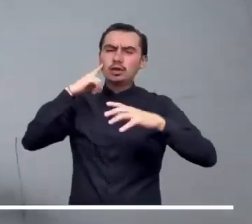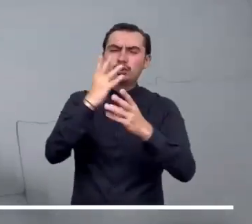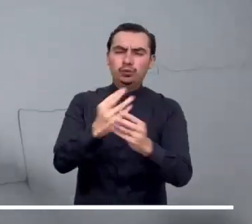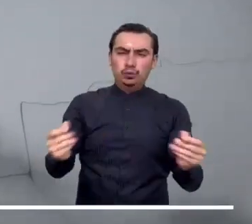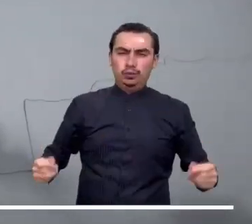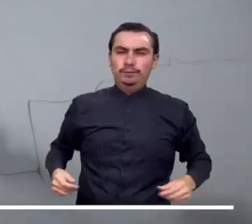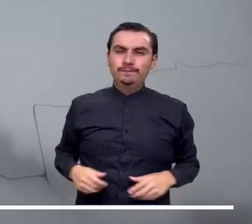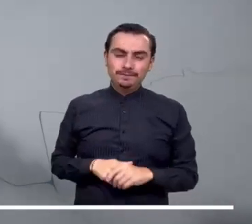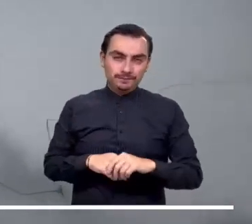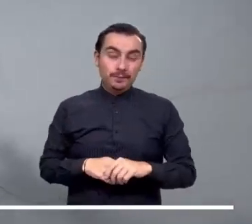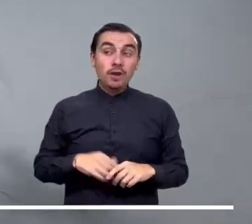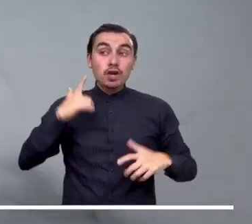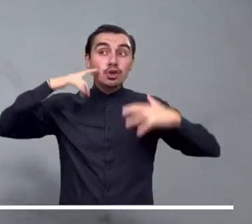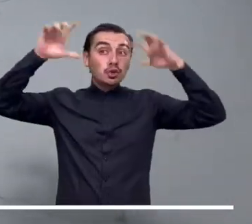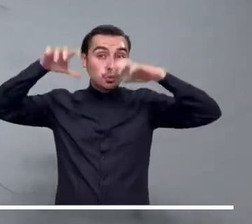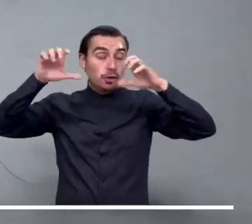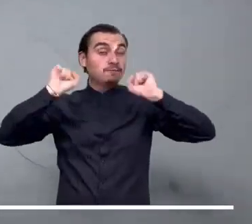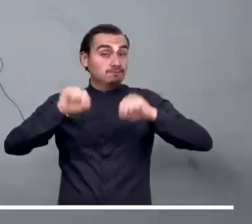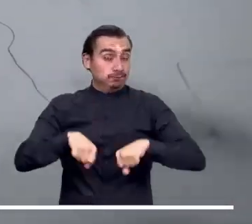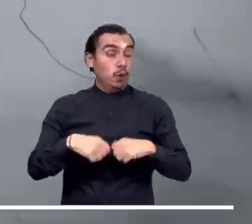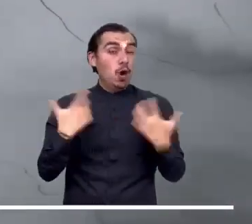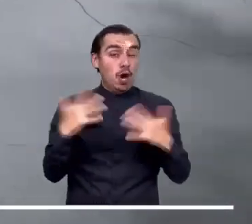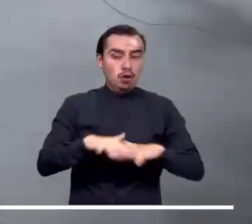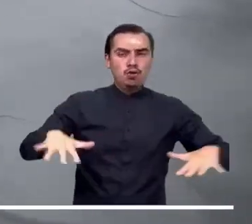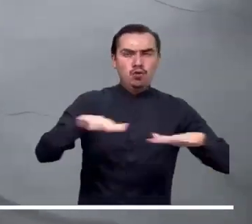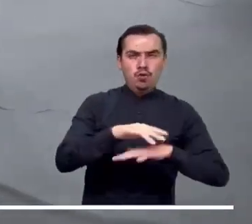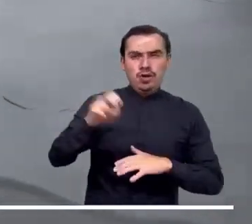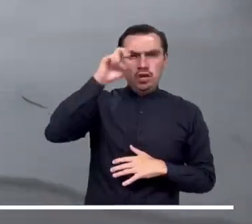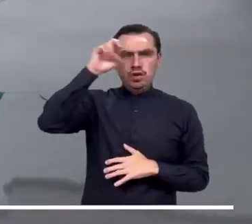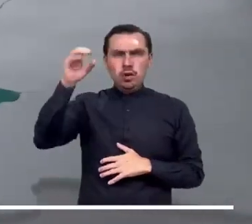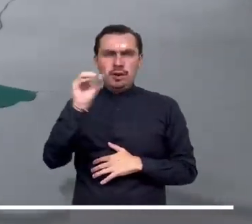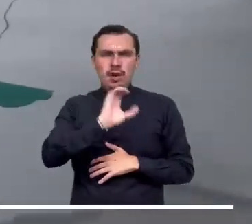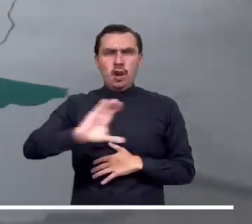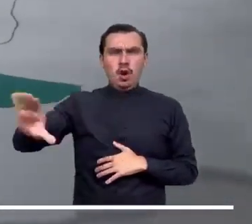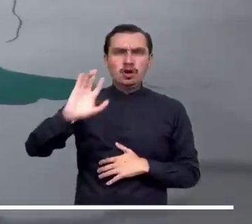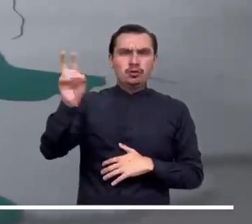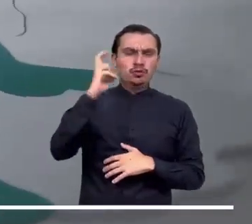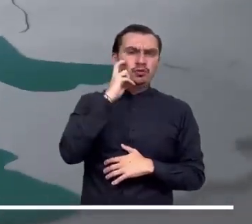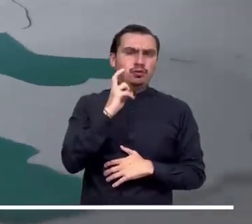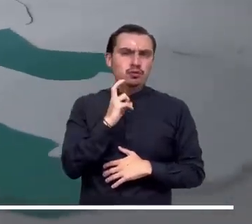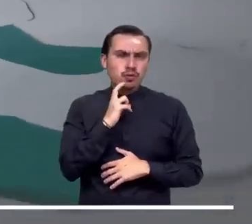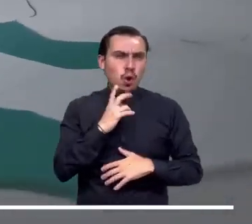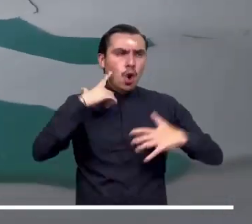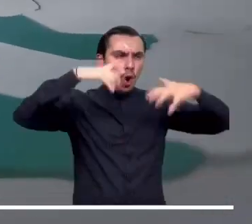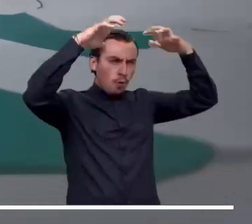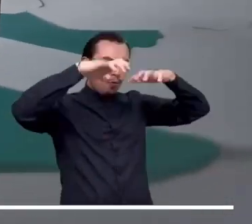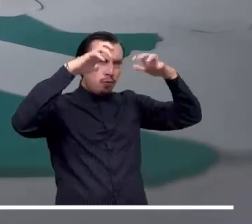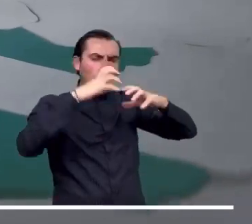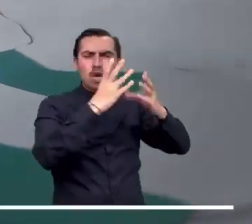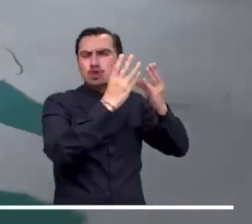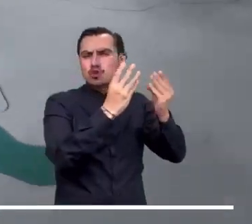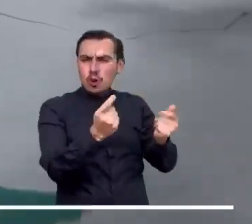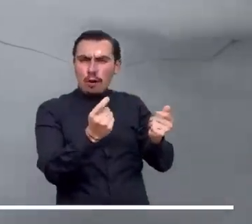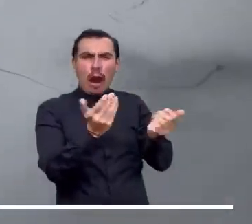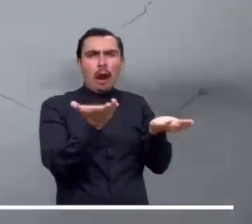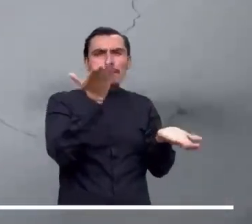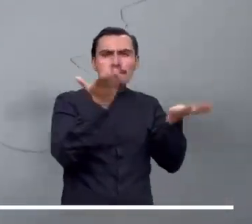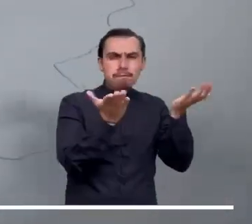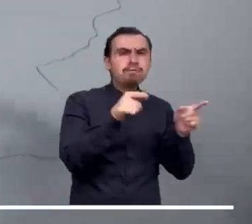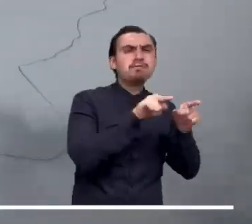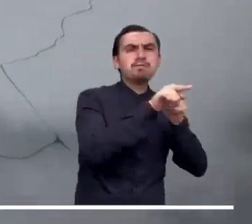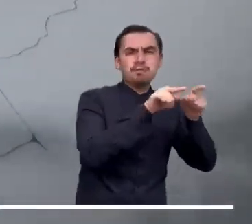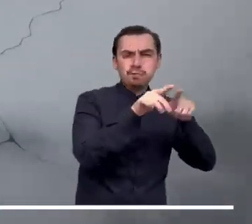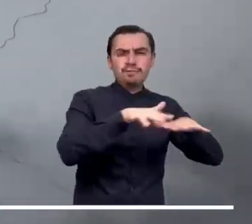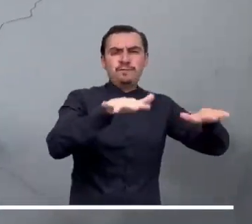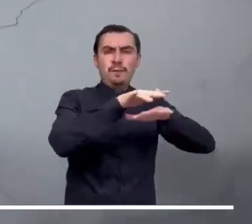Lluvias significativas podrían activarse en el norte y occidente de Chocó. Precipitaciones de menor intensidad son posibles en zonas de